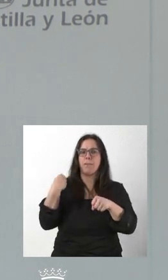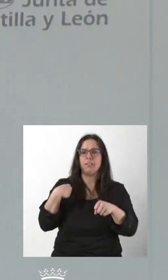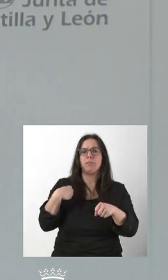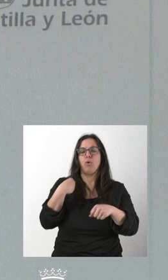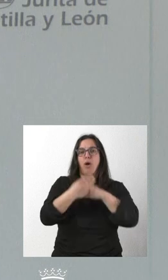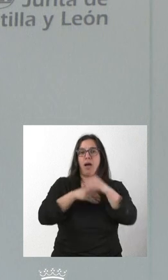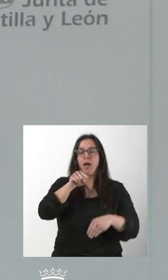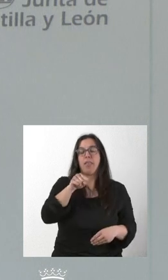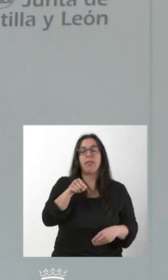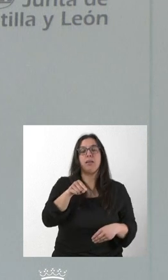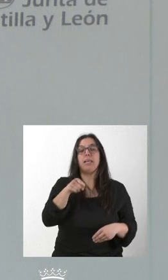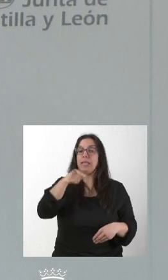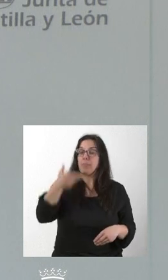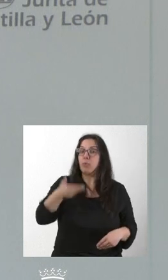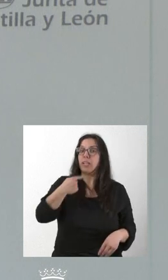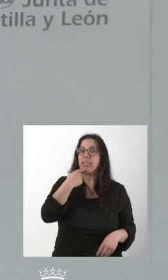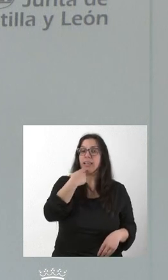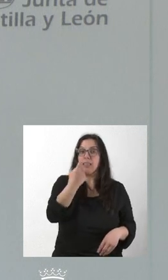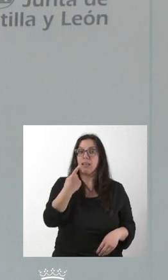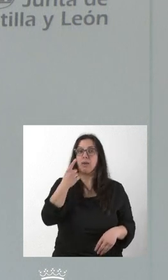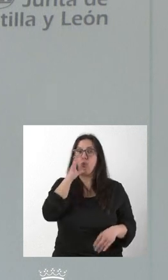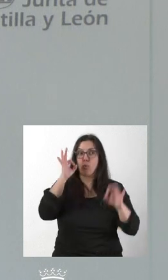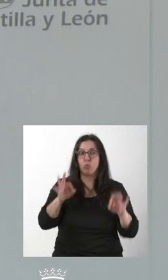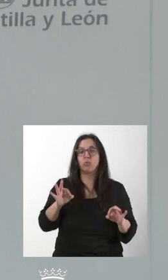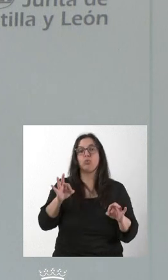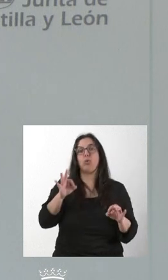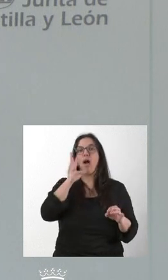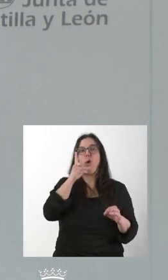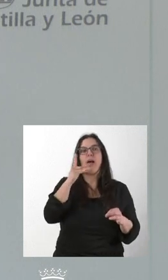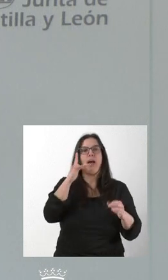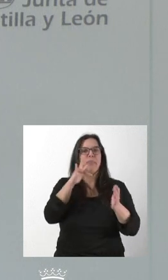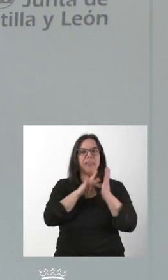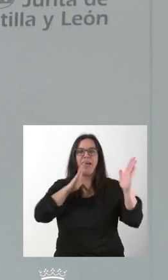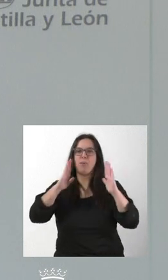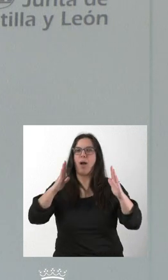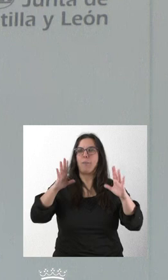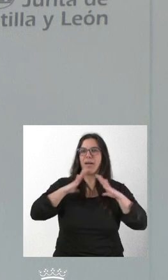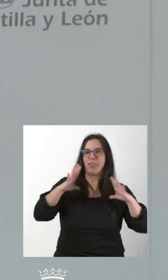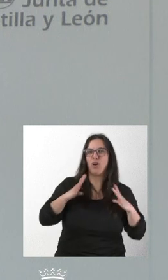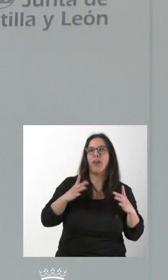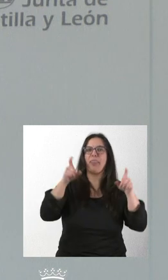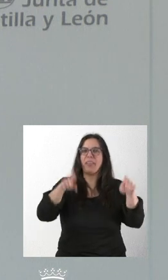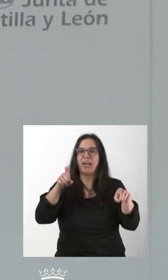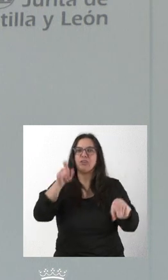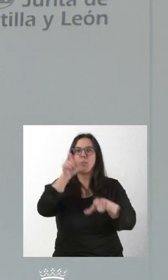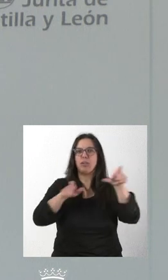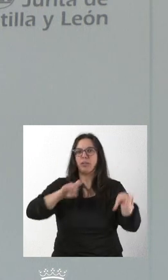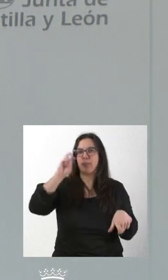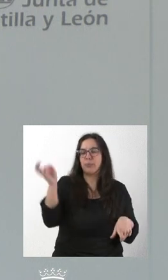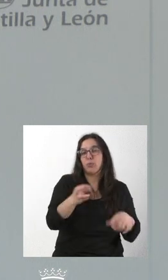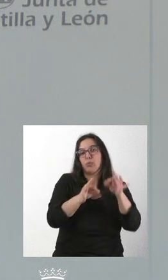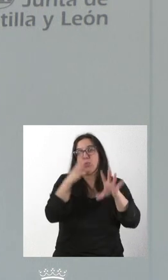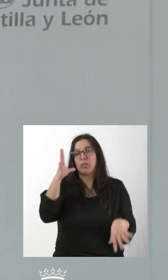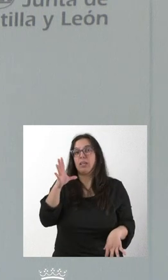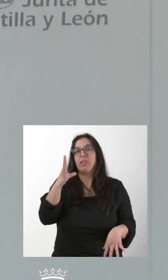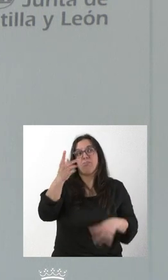produzca. Y esto es muy importante decirlo en unos días como hoy, que son de asueto y vacaciones para muchas personas, donde, afortunadamente,